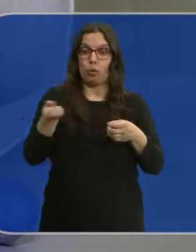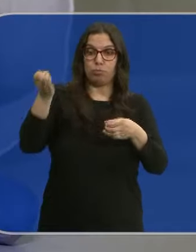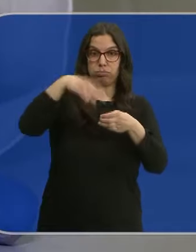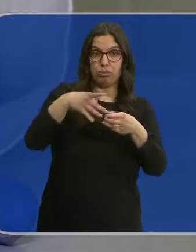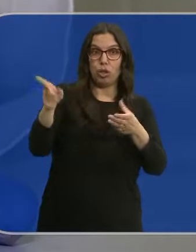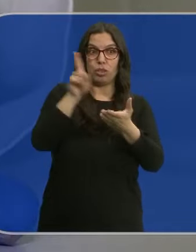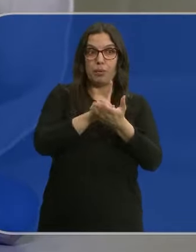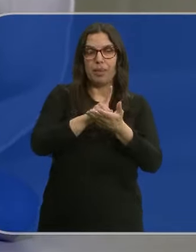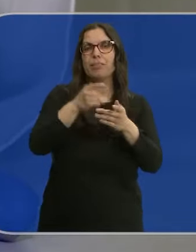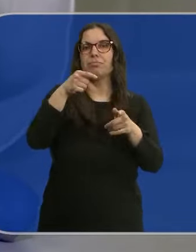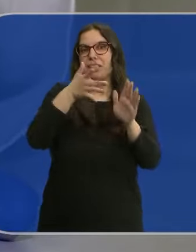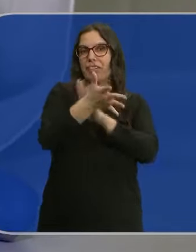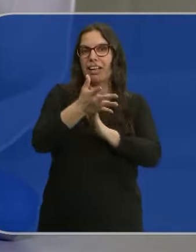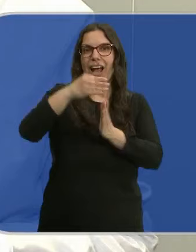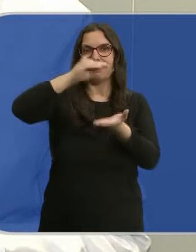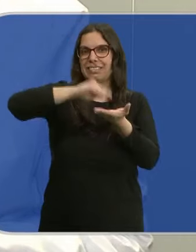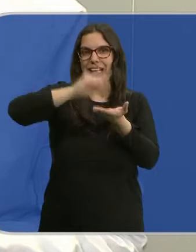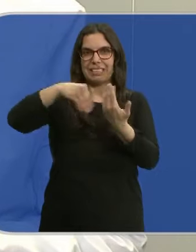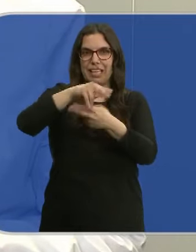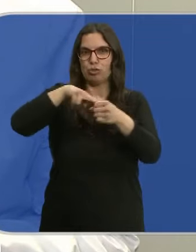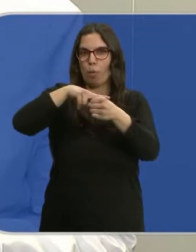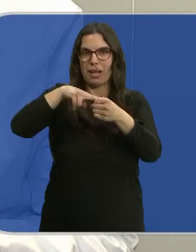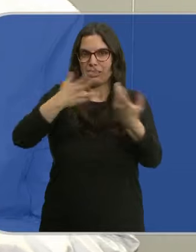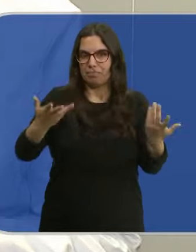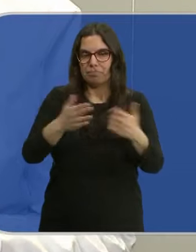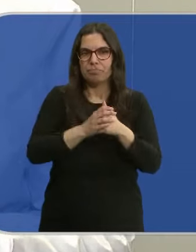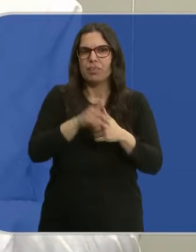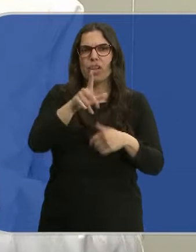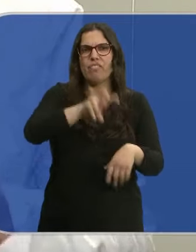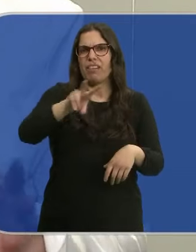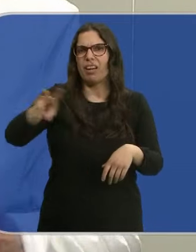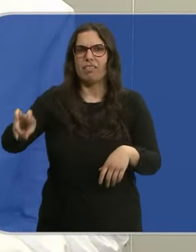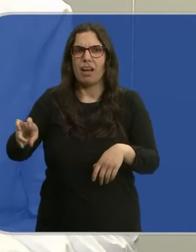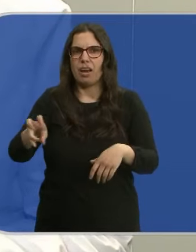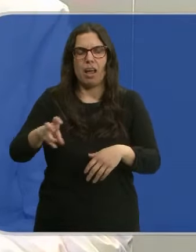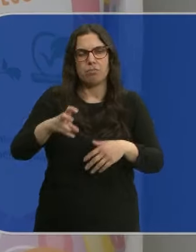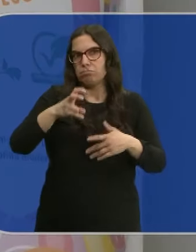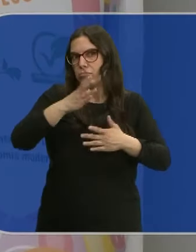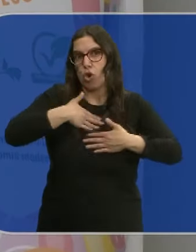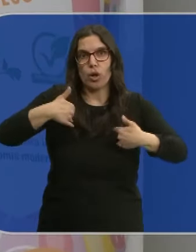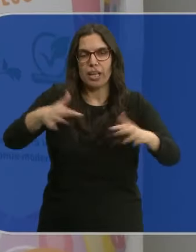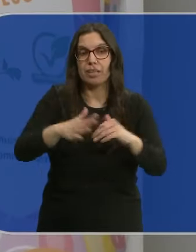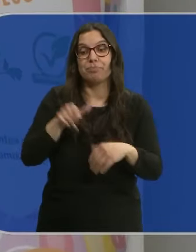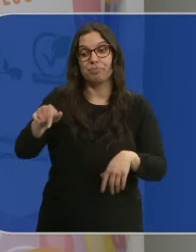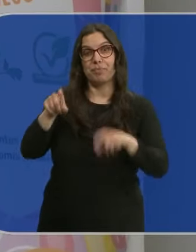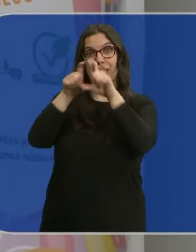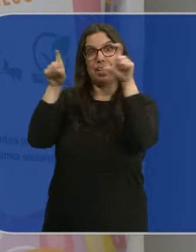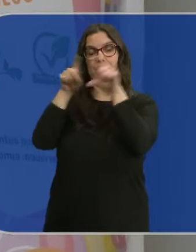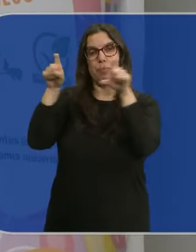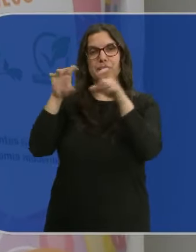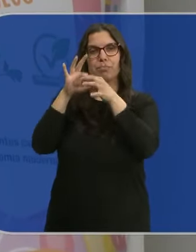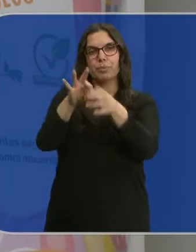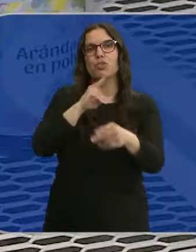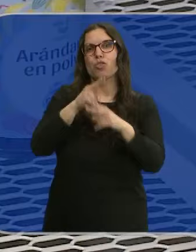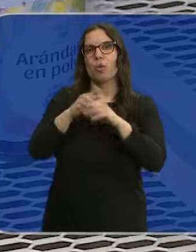tendremos, por ejemplo, salsa de tomate. Las aplicaciones son hasta donde te dé la imaginación. Y en esta empresa tiene mucho que